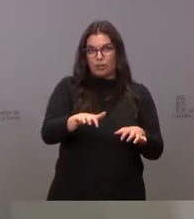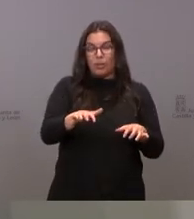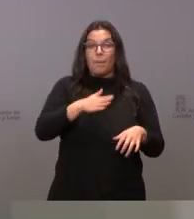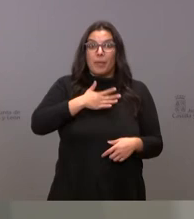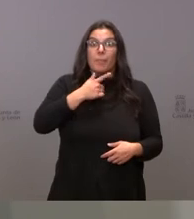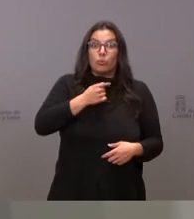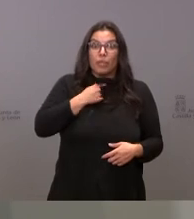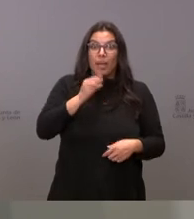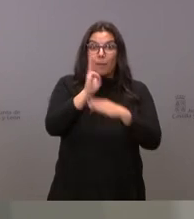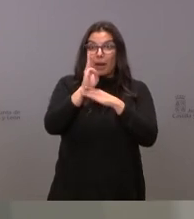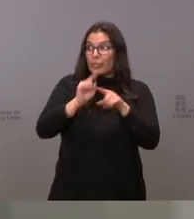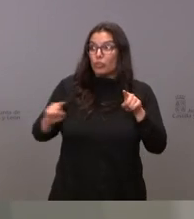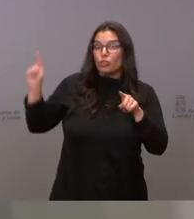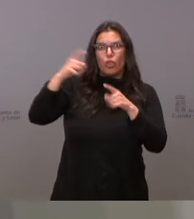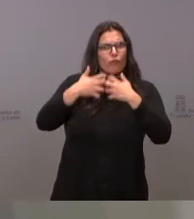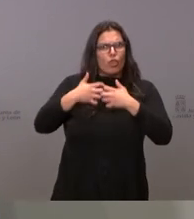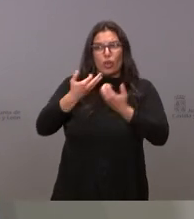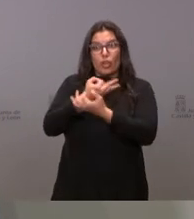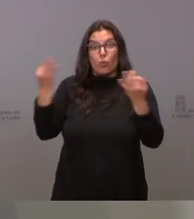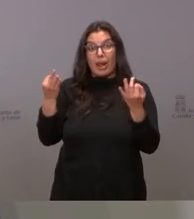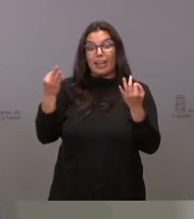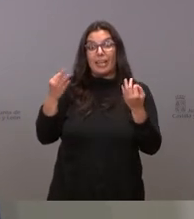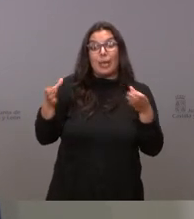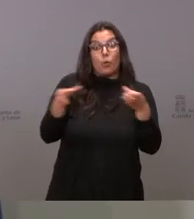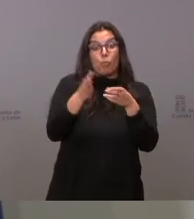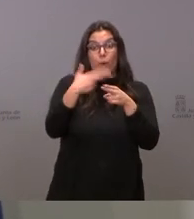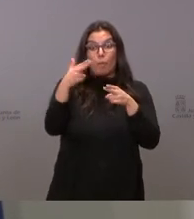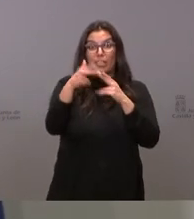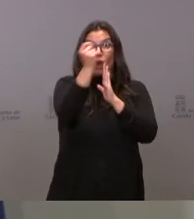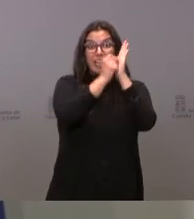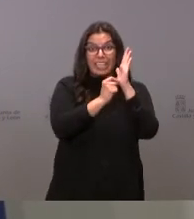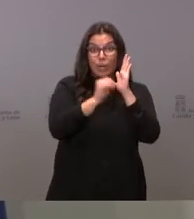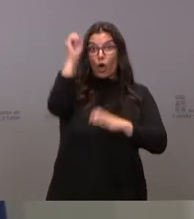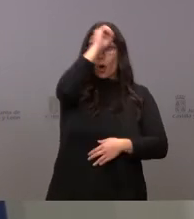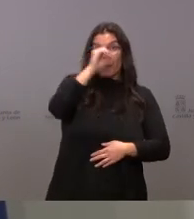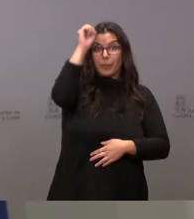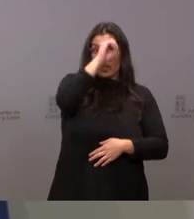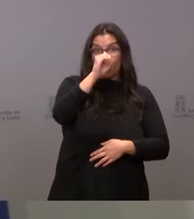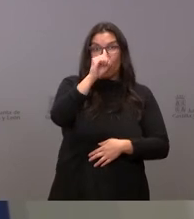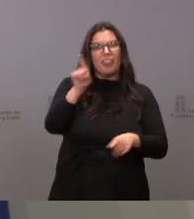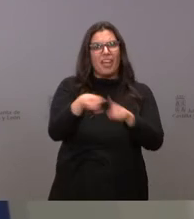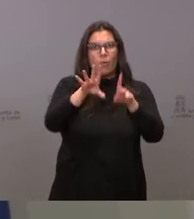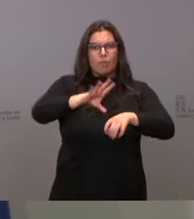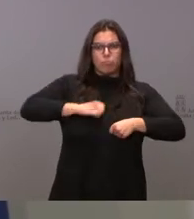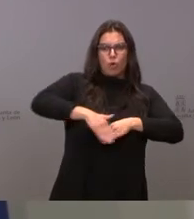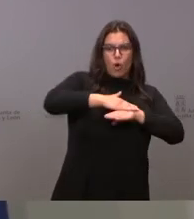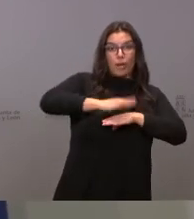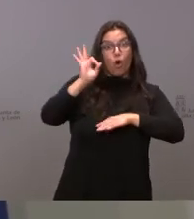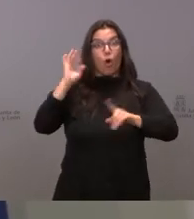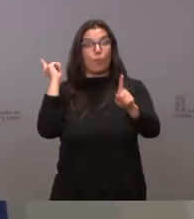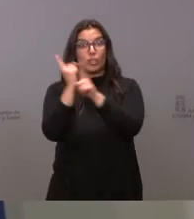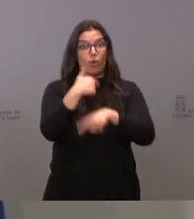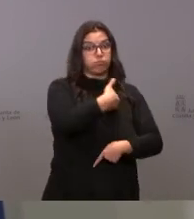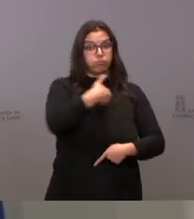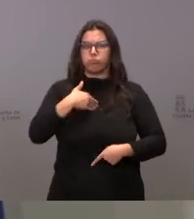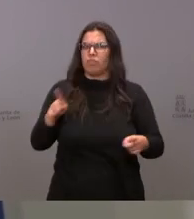parlamentos funcionaran igual y que los criterios de los partidos políticos fueran igual cuando uno está en el gobierno y cuando está en la posición. Y fueran igual en Castilla-La